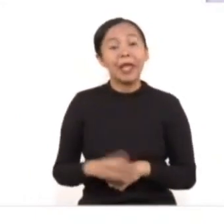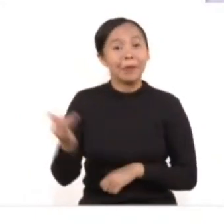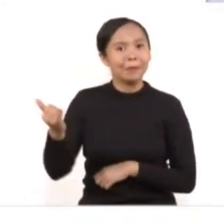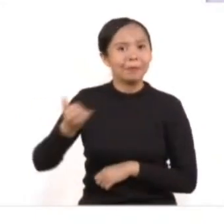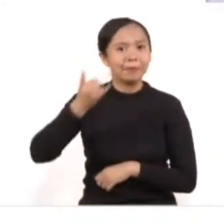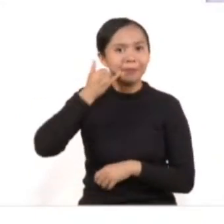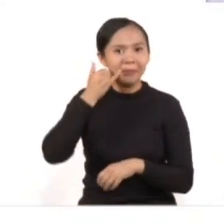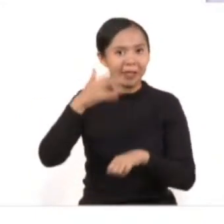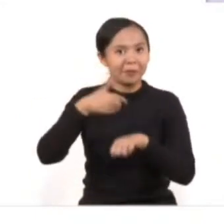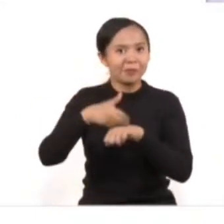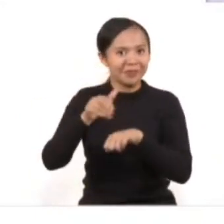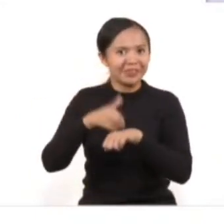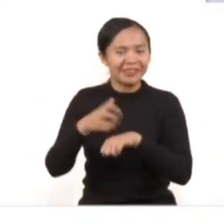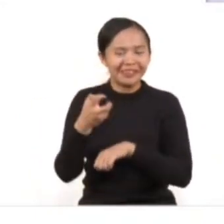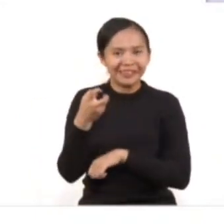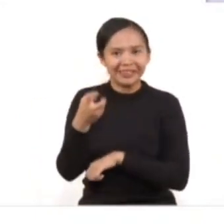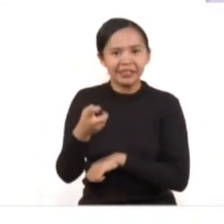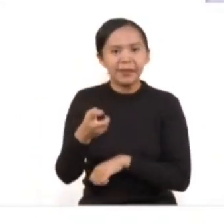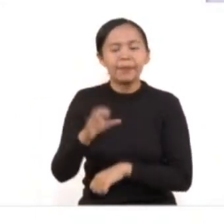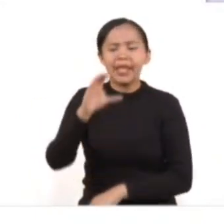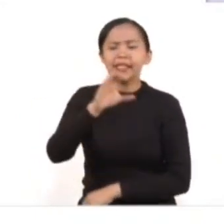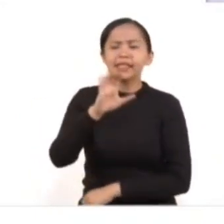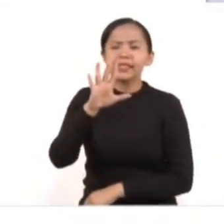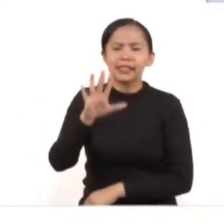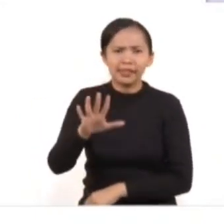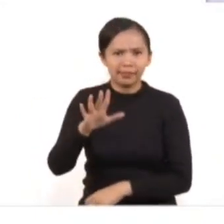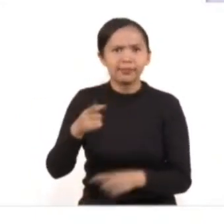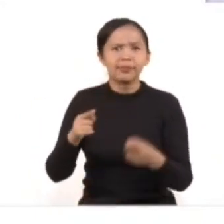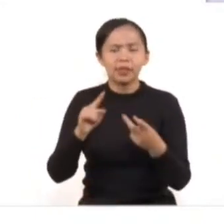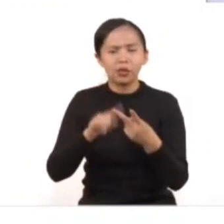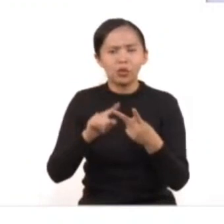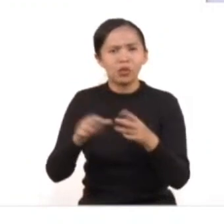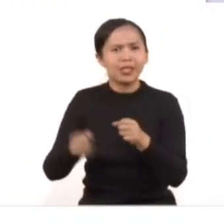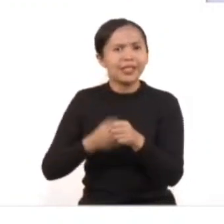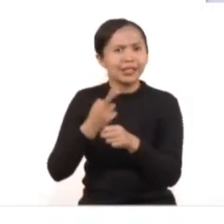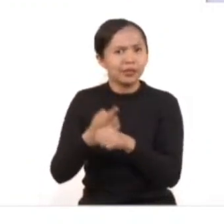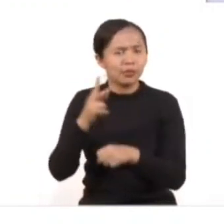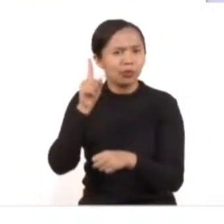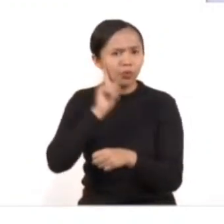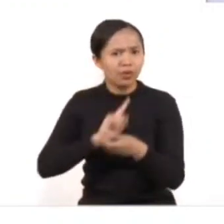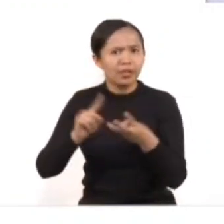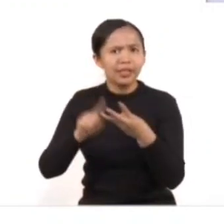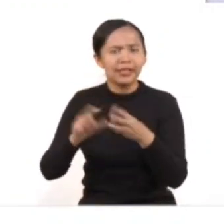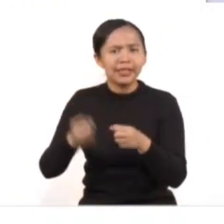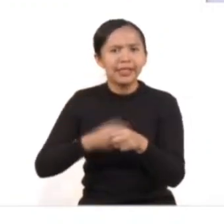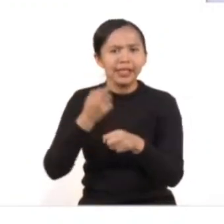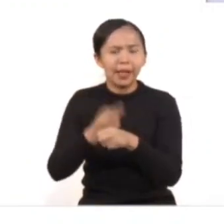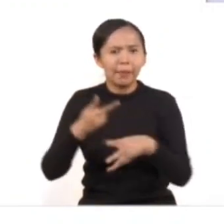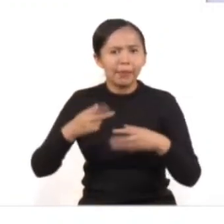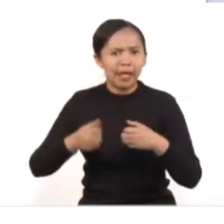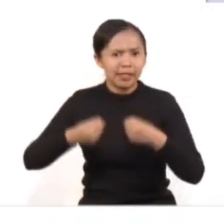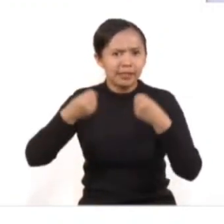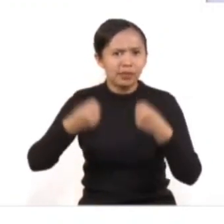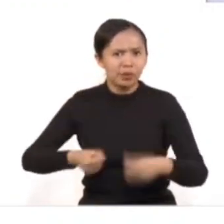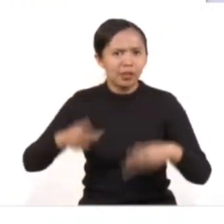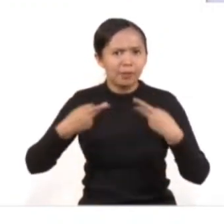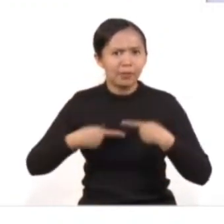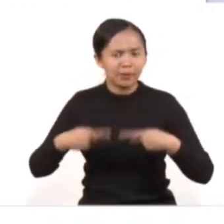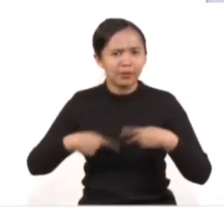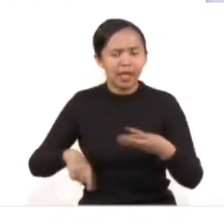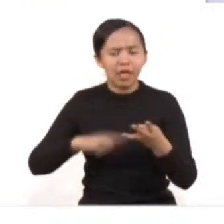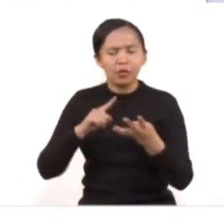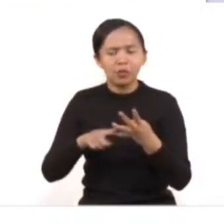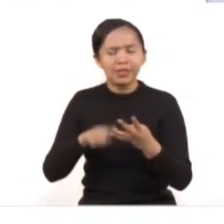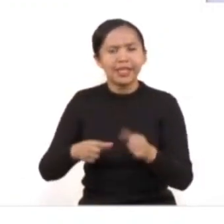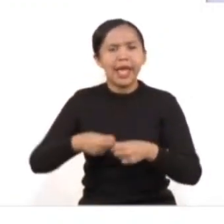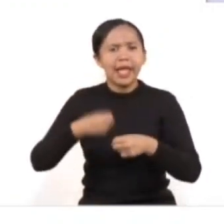esta línea participamos el C5, la Secretaría de las Mujeres, la Secretaría de Seguridad Ciudadana, la Secretaría de